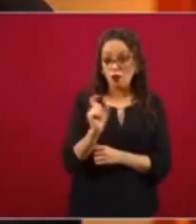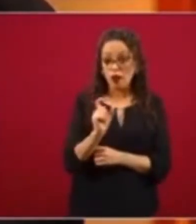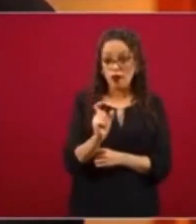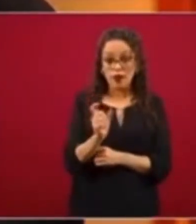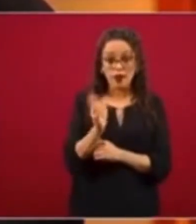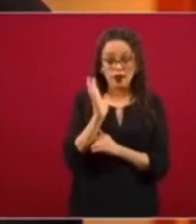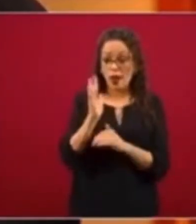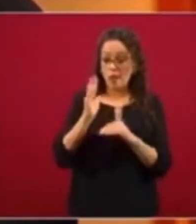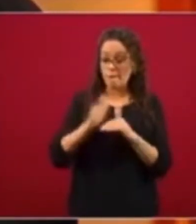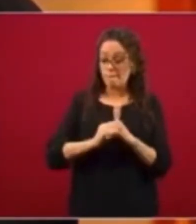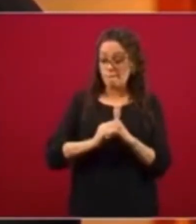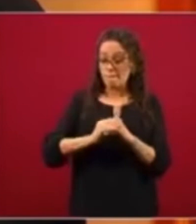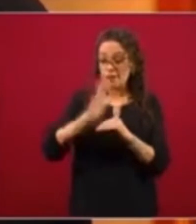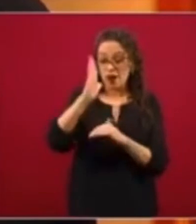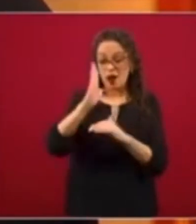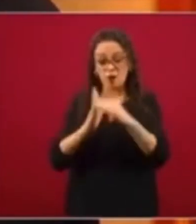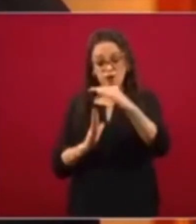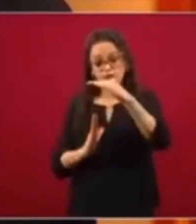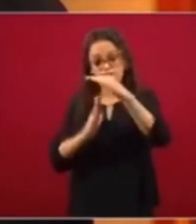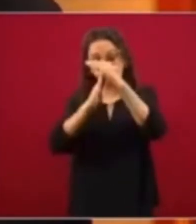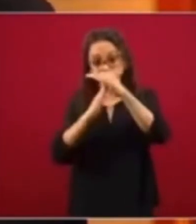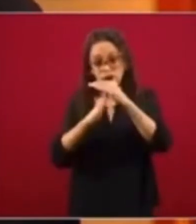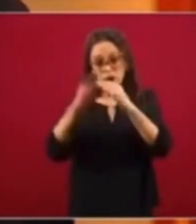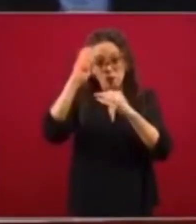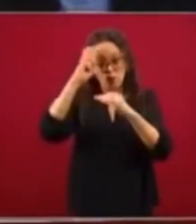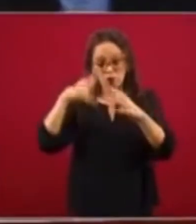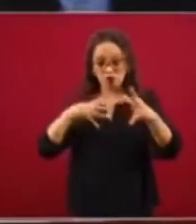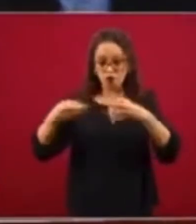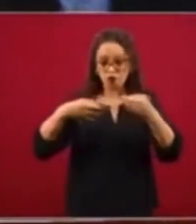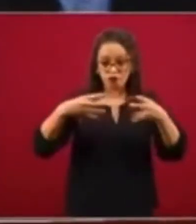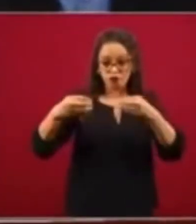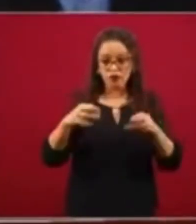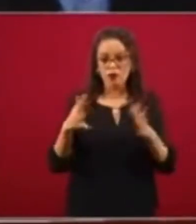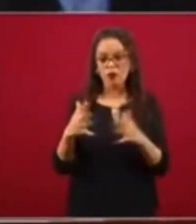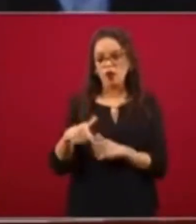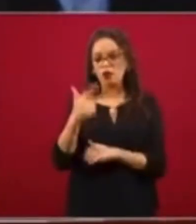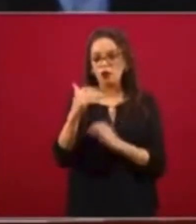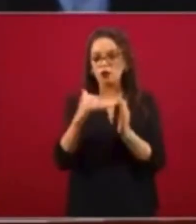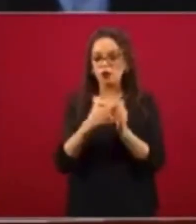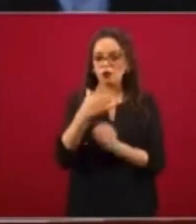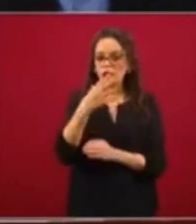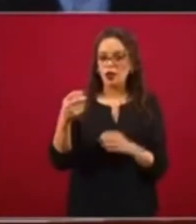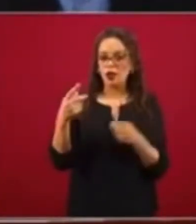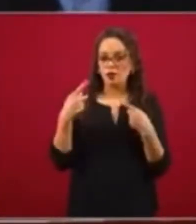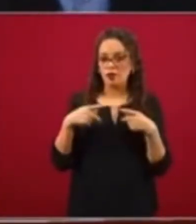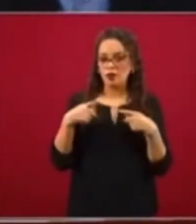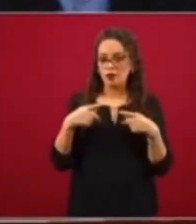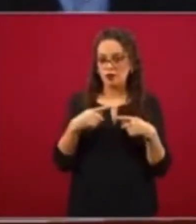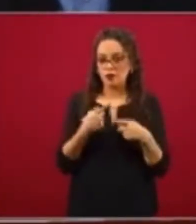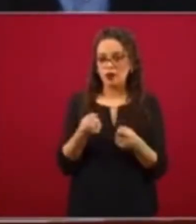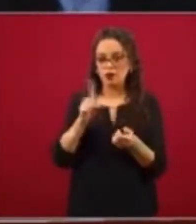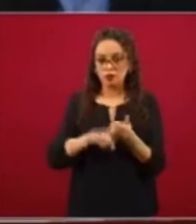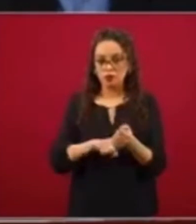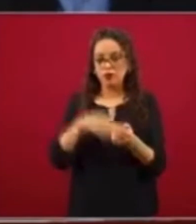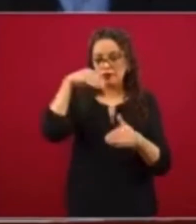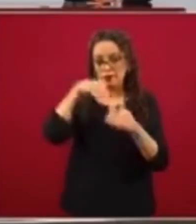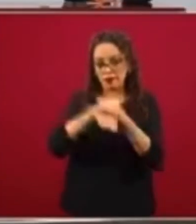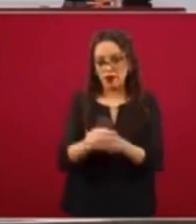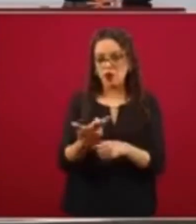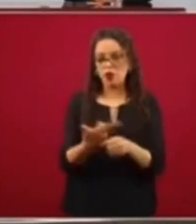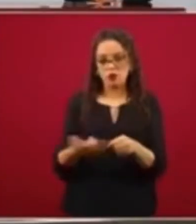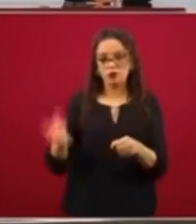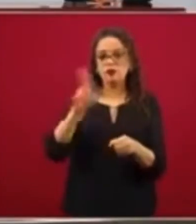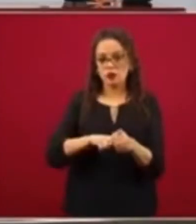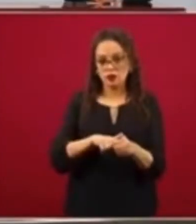máxima transmisión tendríamos hasta doce mil o doce mil quinientas personas con necesidad de hospitalizarse al mismo